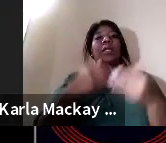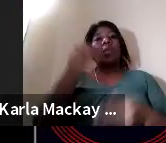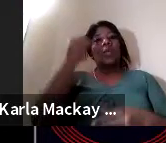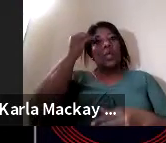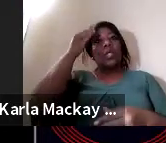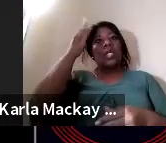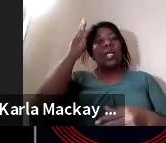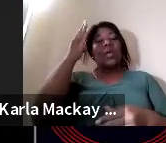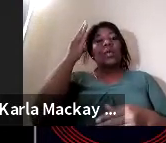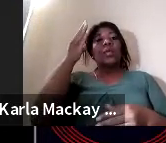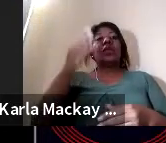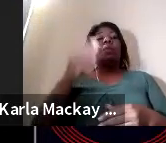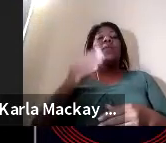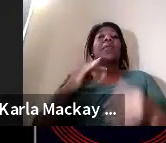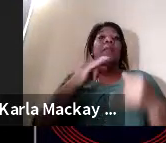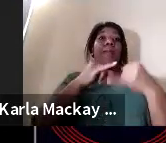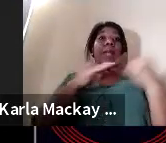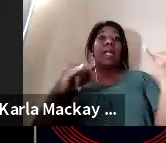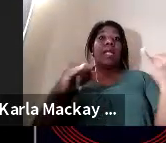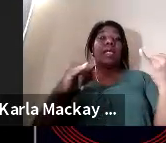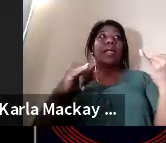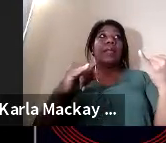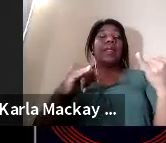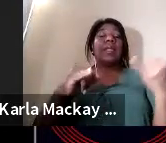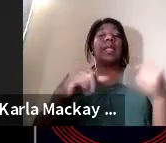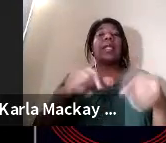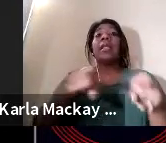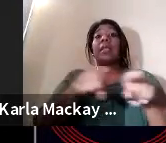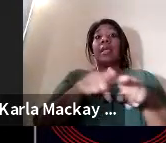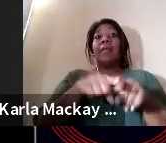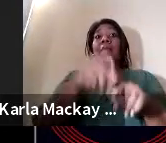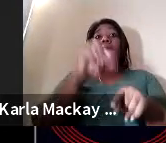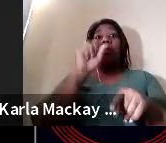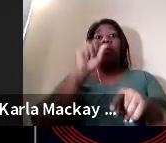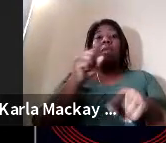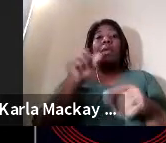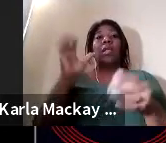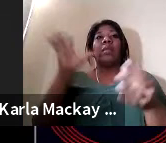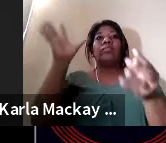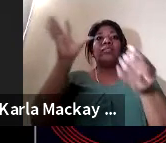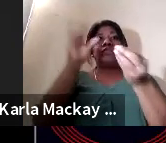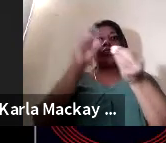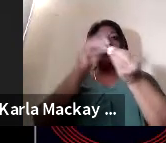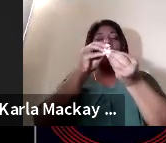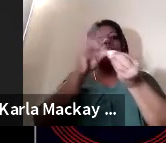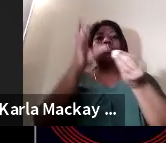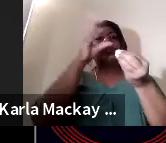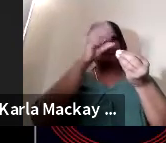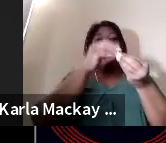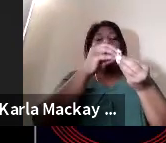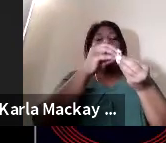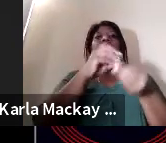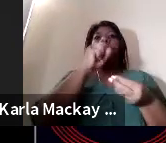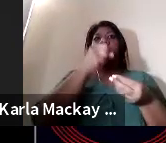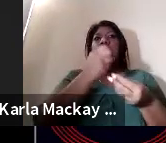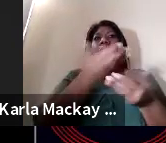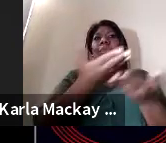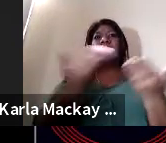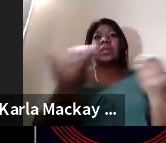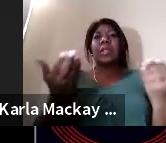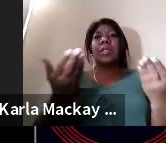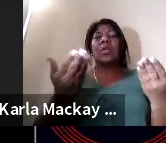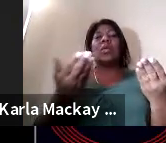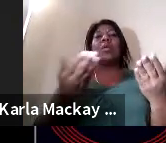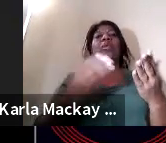ver finalmente hemos podido recopilar o cuantificar algunos productos que van desde artículos